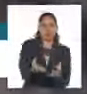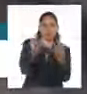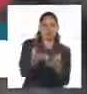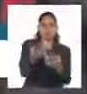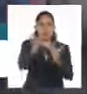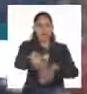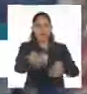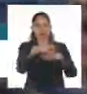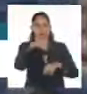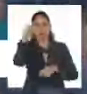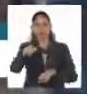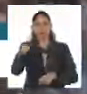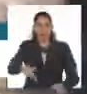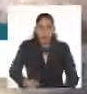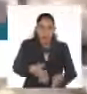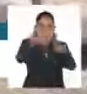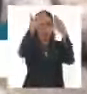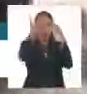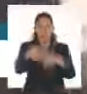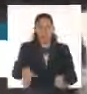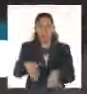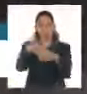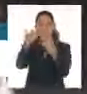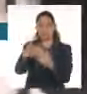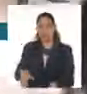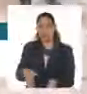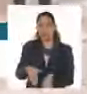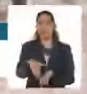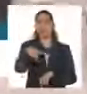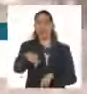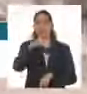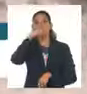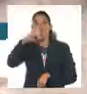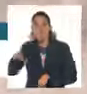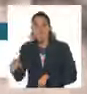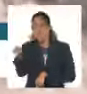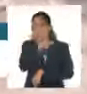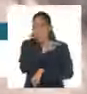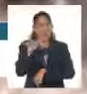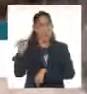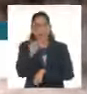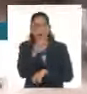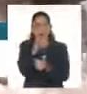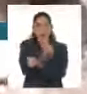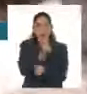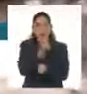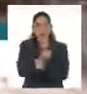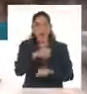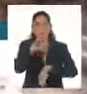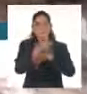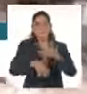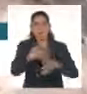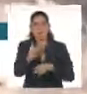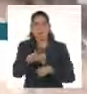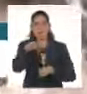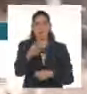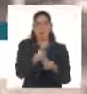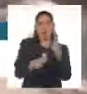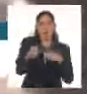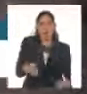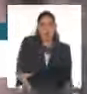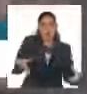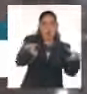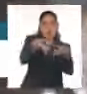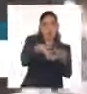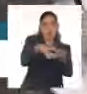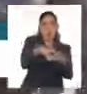destrucción y un gran número de lesionados entre ellos niños la acción resultó en la caída de un grupo de combatientes de la resistencia